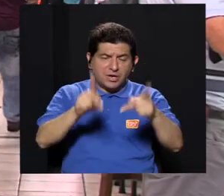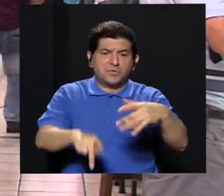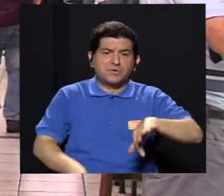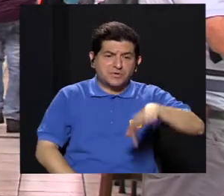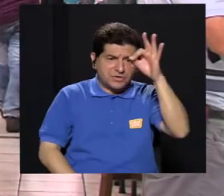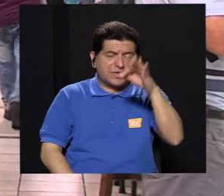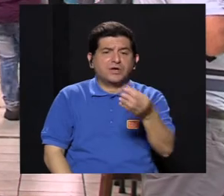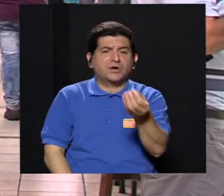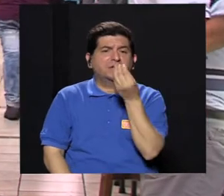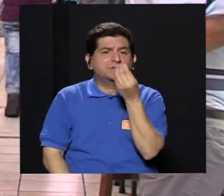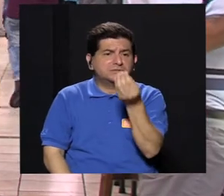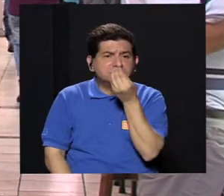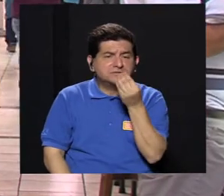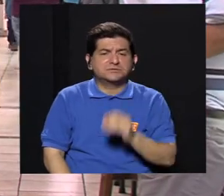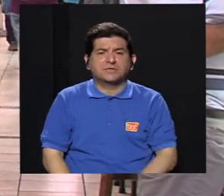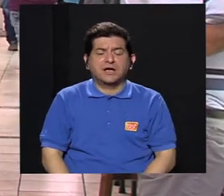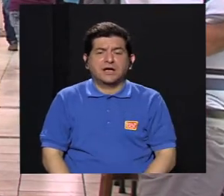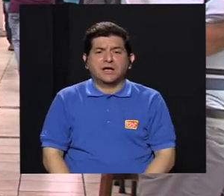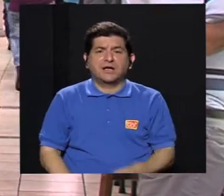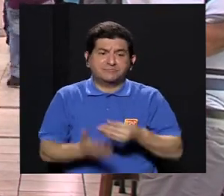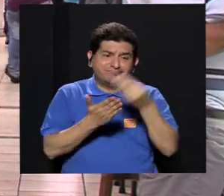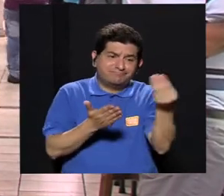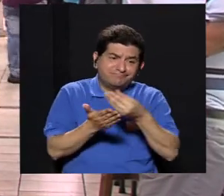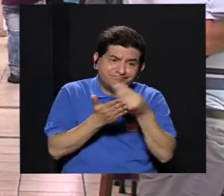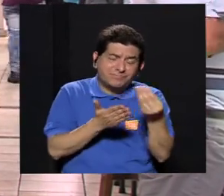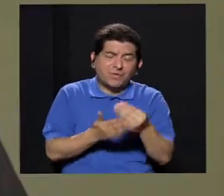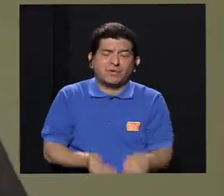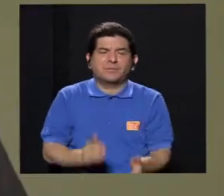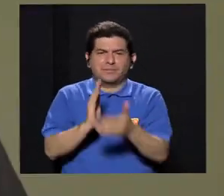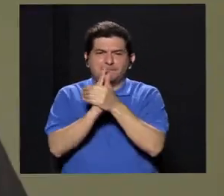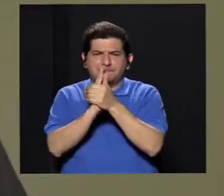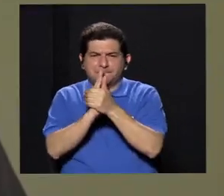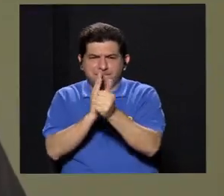también la disponibilidad de alimentos, el poder adquisitivo,